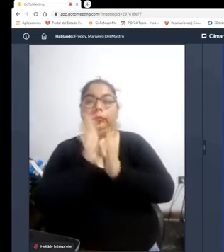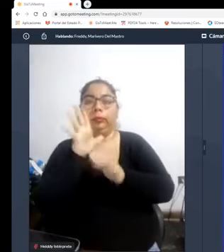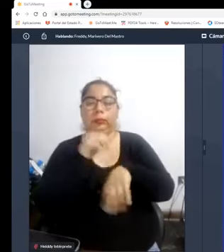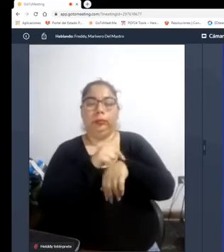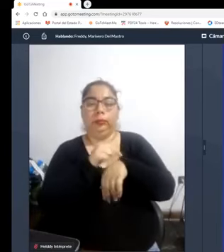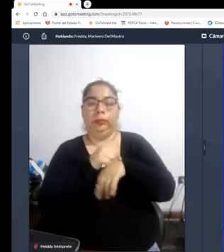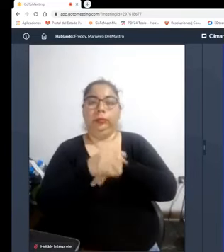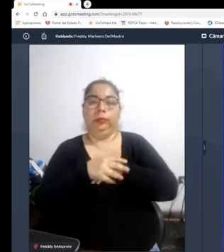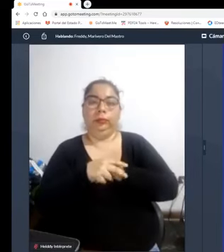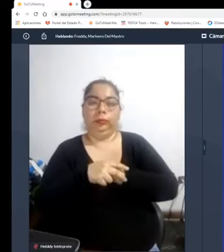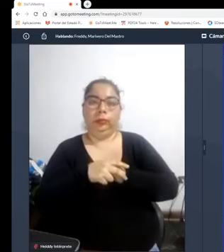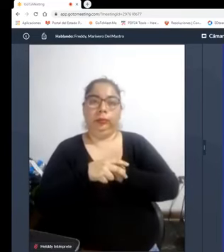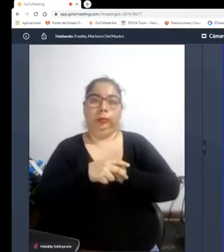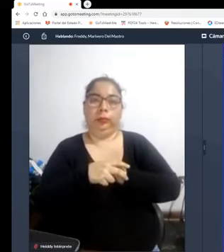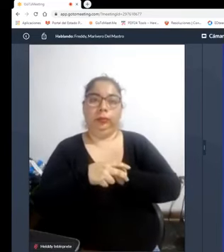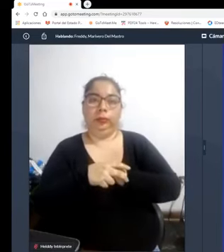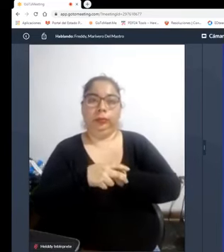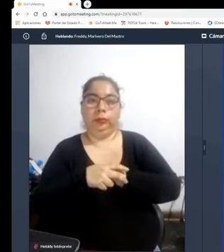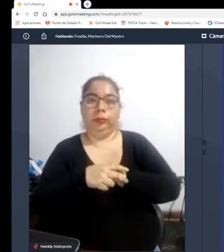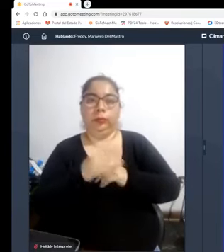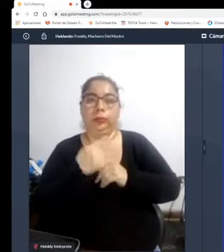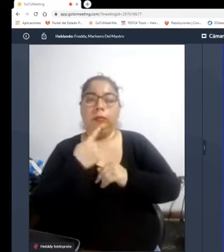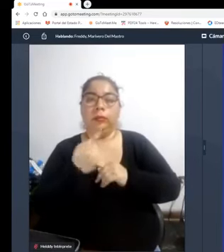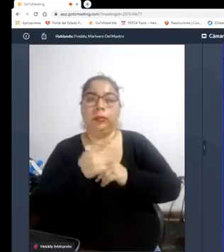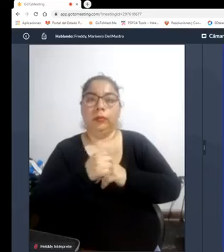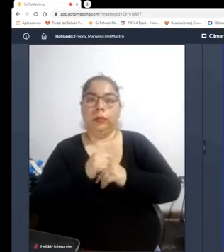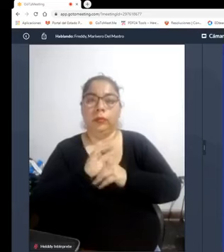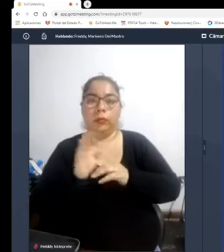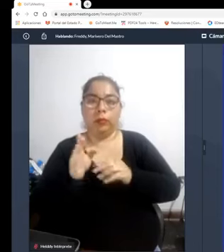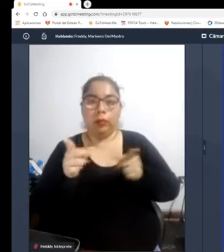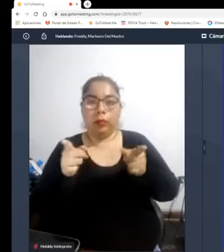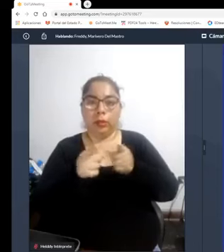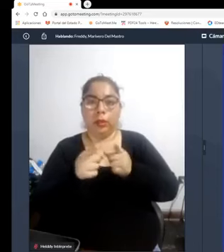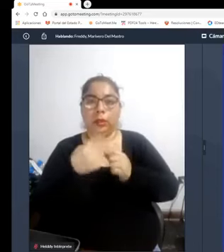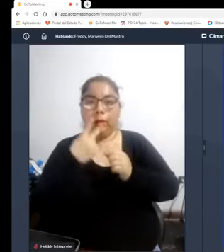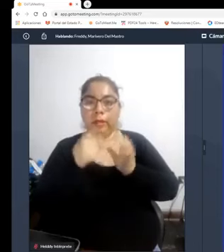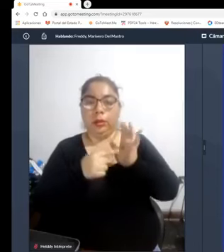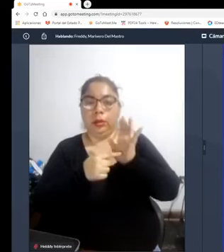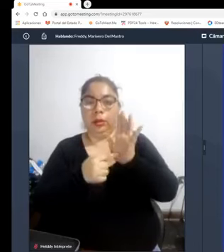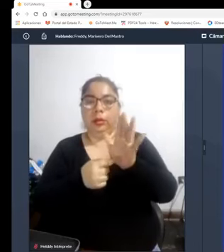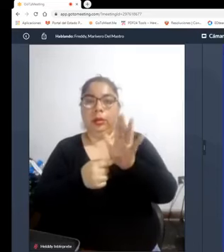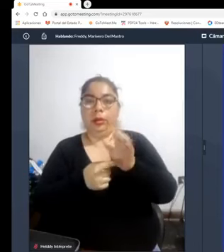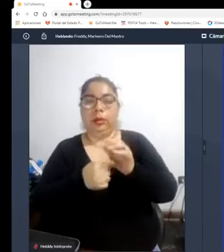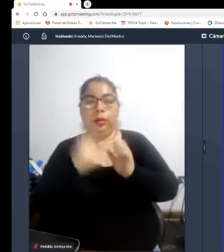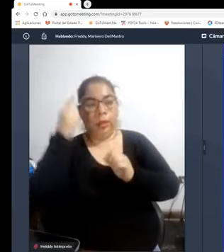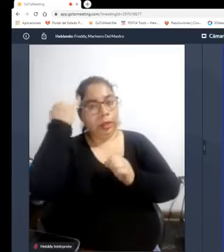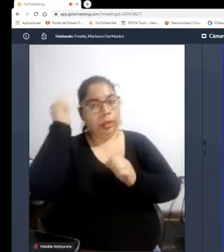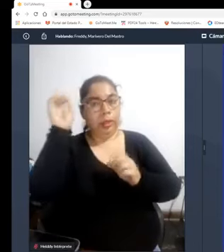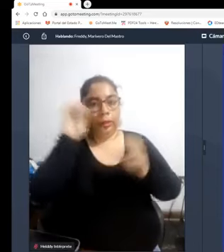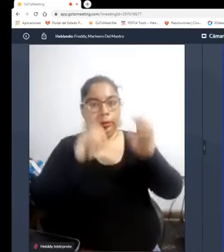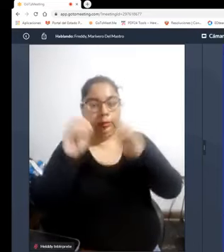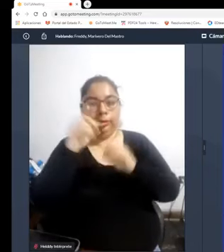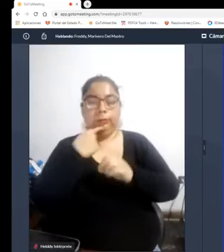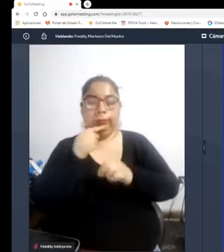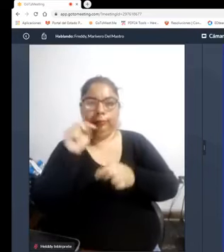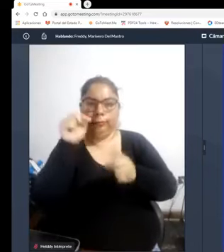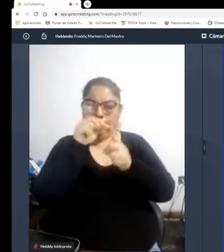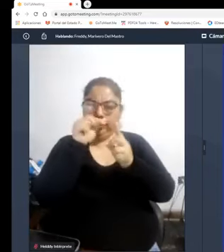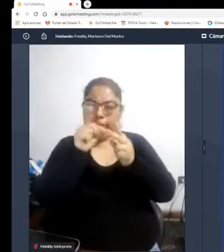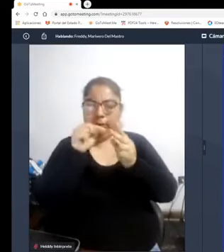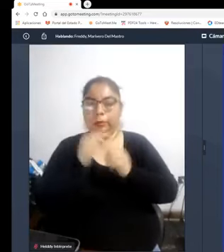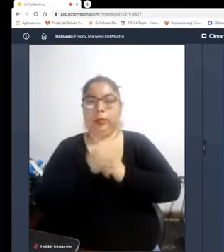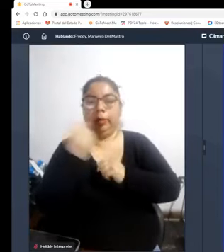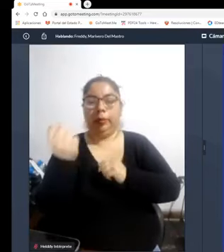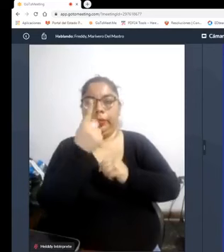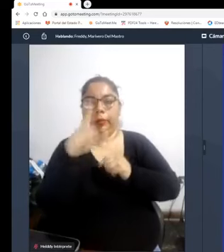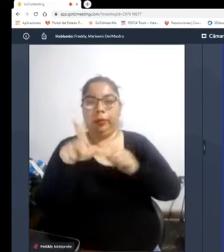tiempo gracias sí solo para terminar en este espacio quisiera presentar algunas ideas que considero claves en primer